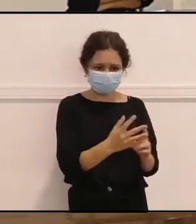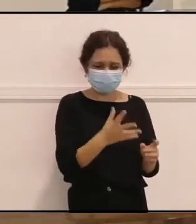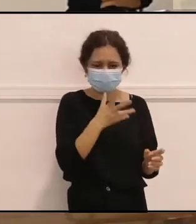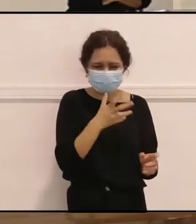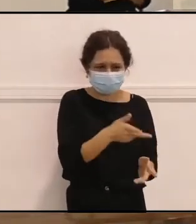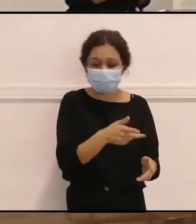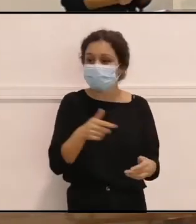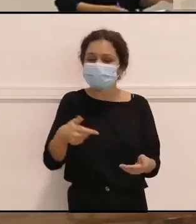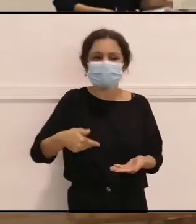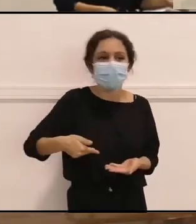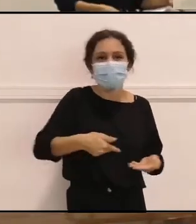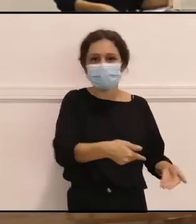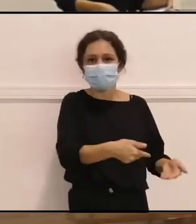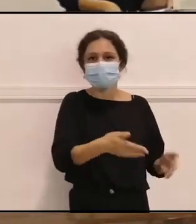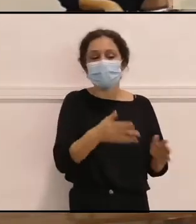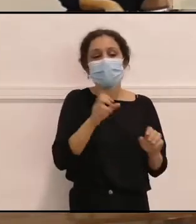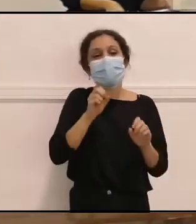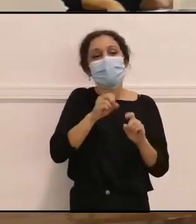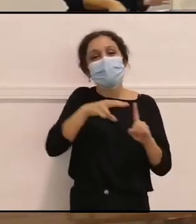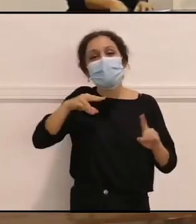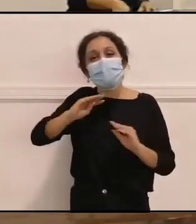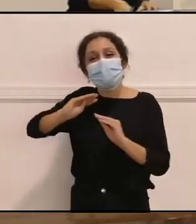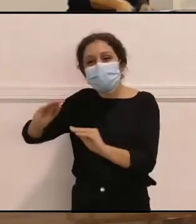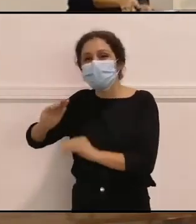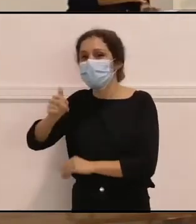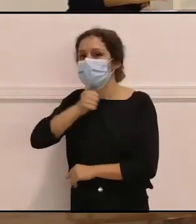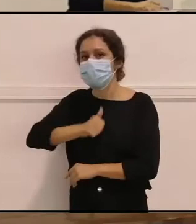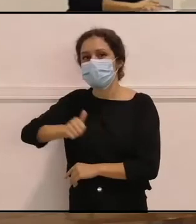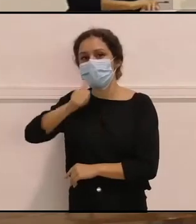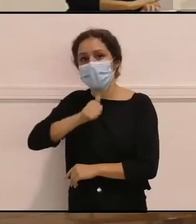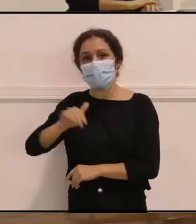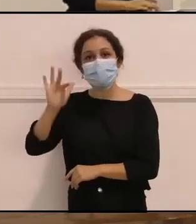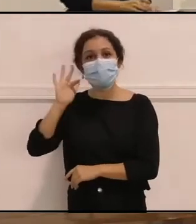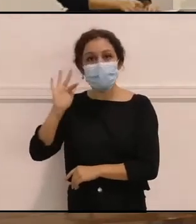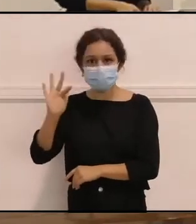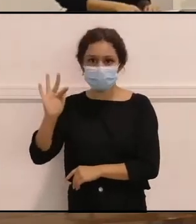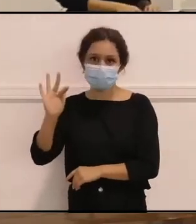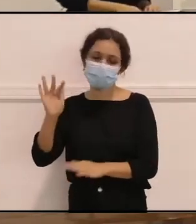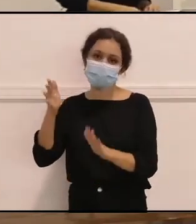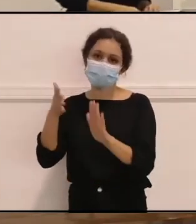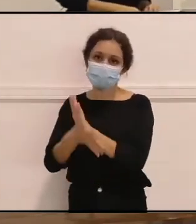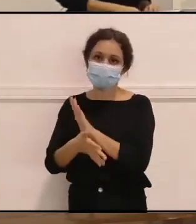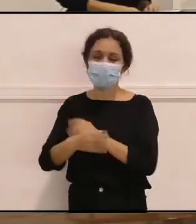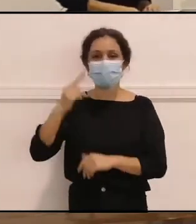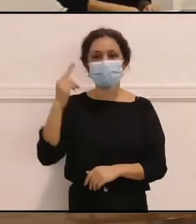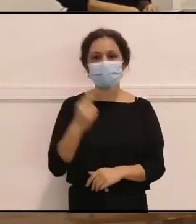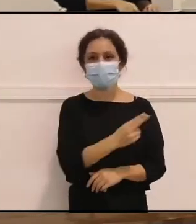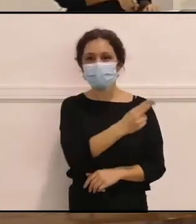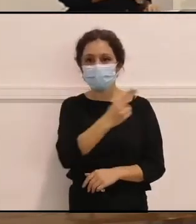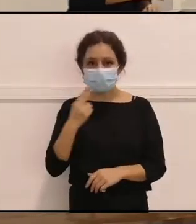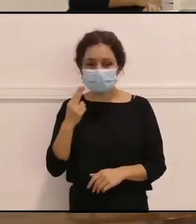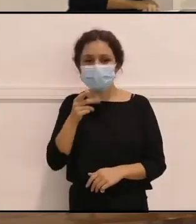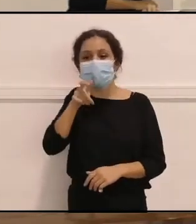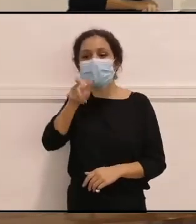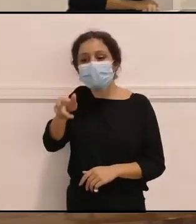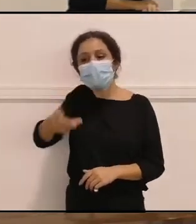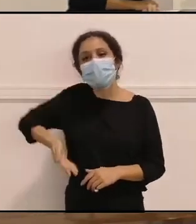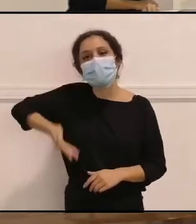Y a siempre ver todo de una forma de resistencia, positivo, a crear en el compromiso, en la palabra.